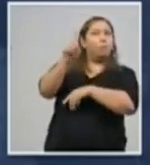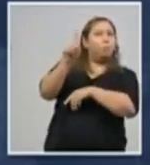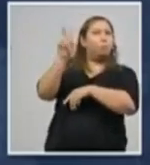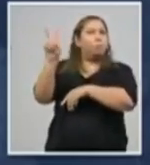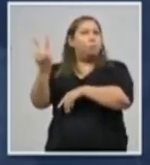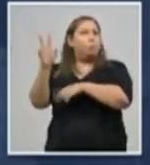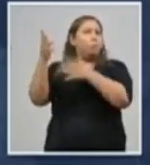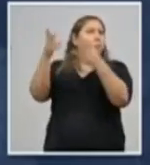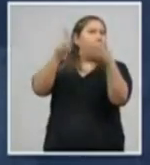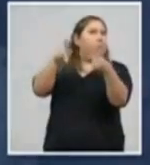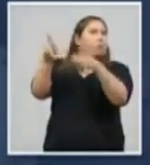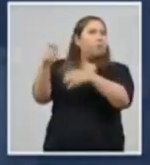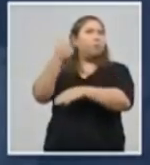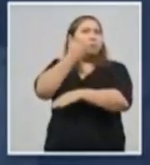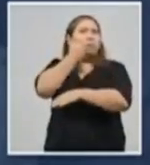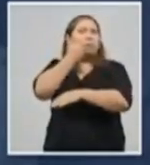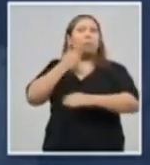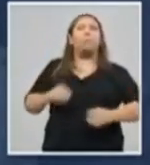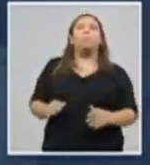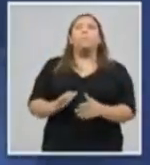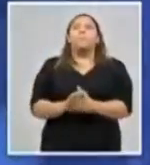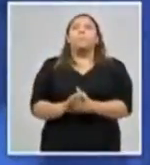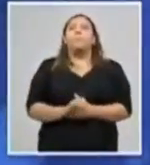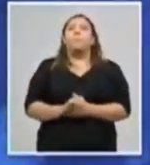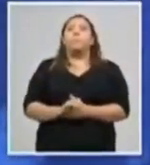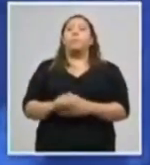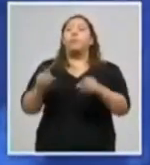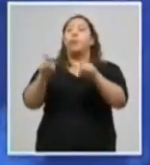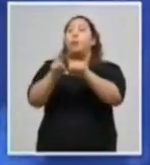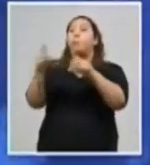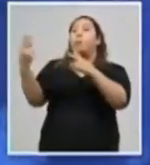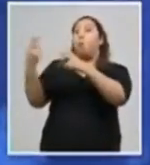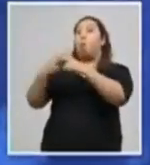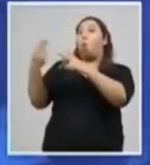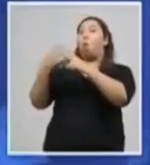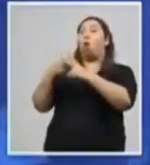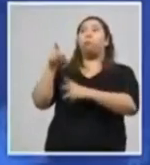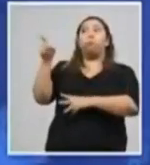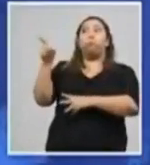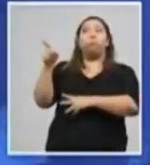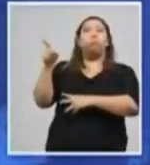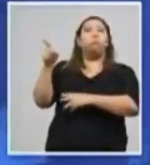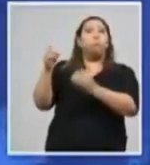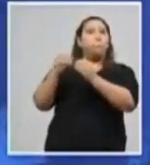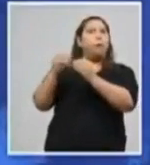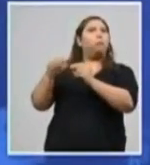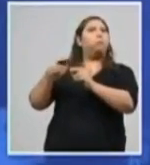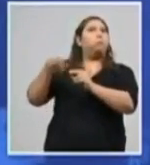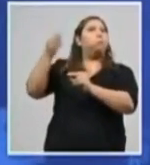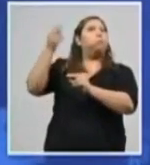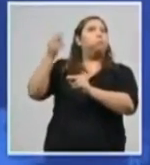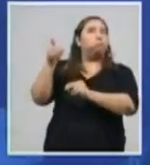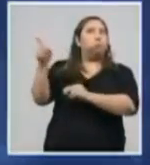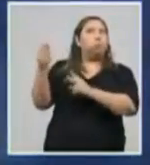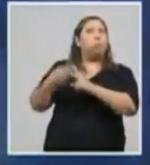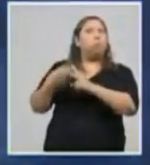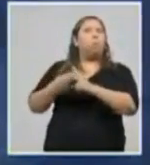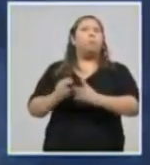dos casos positivos. Y llama la atención también el departamento de Olancho, que tiene un número importante de casos.